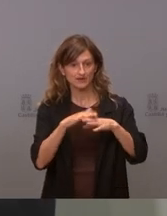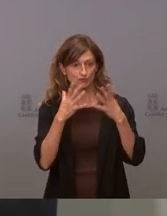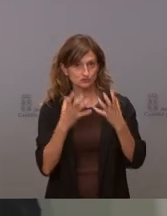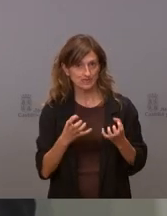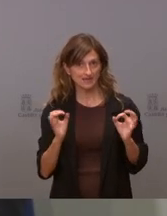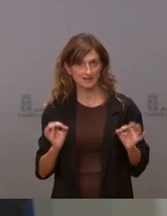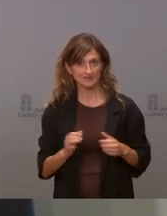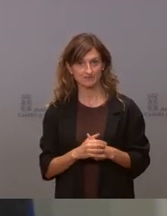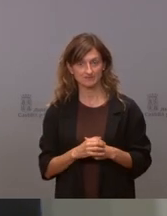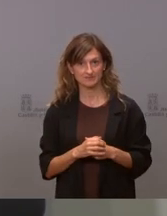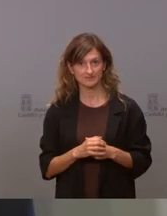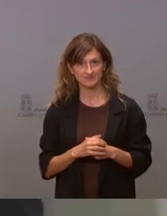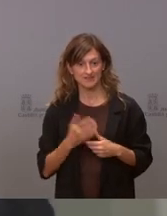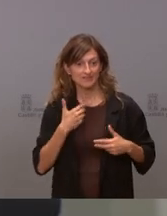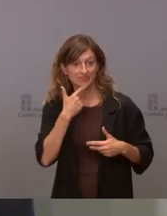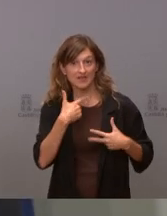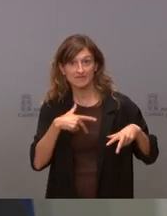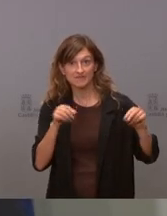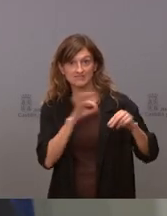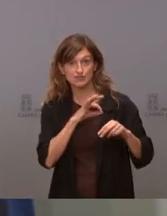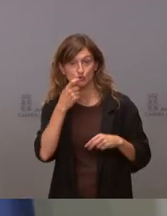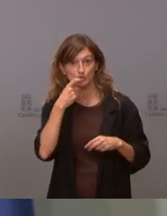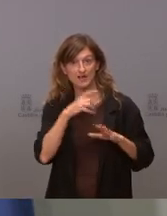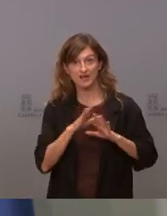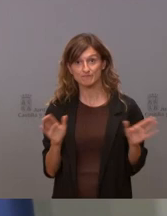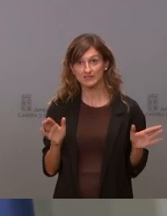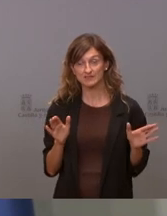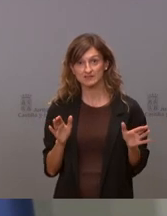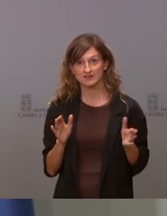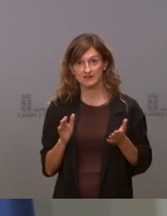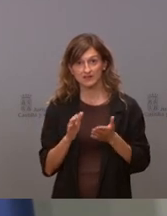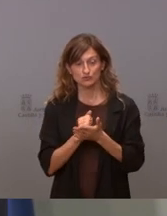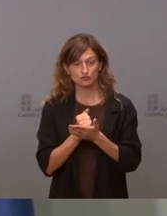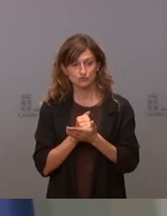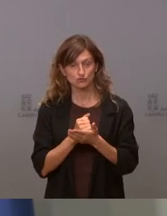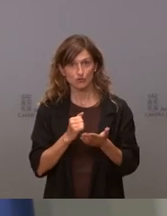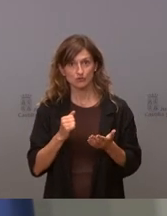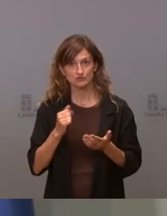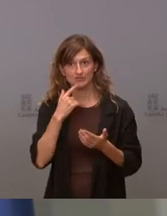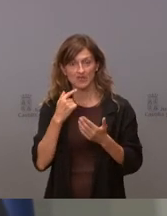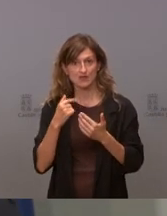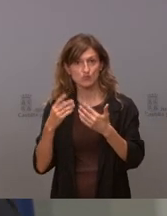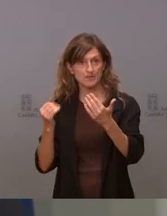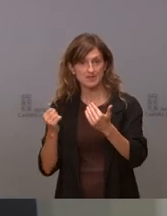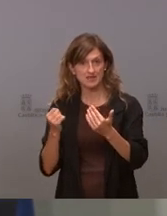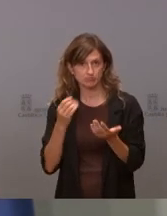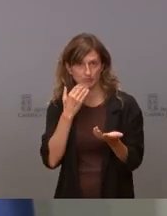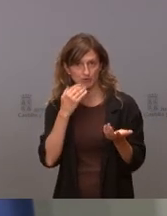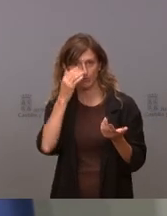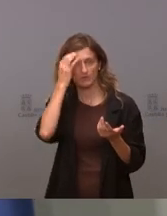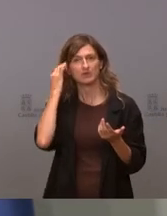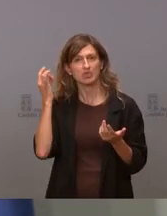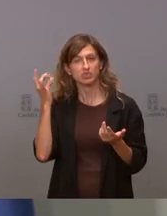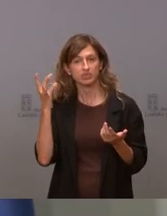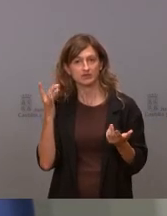se ha acabado viene el señor y me dice bueno pues todos 10.900 euros hombre esto es viable si no